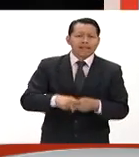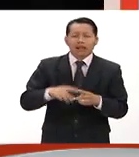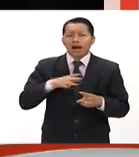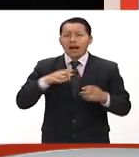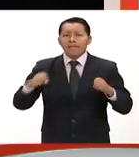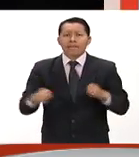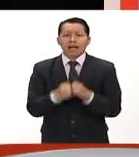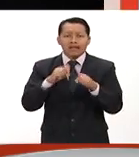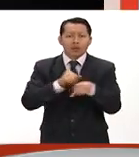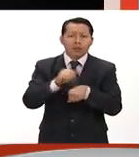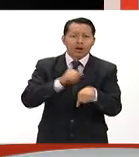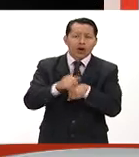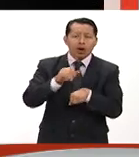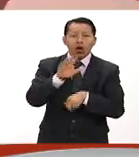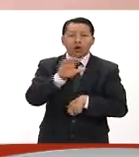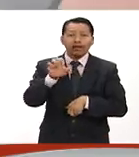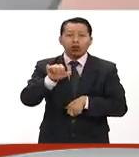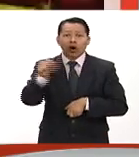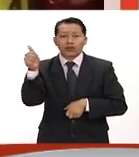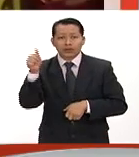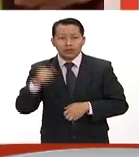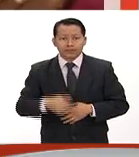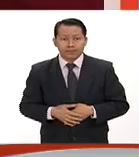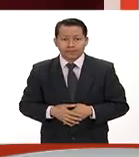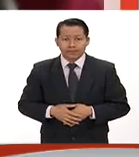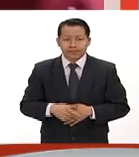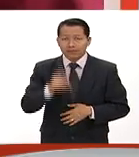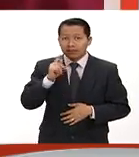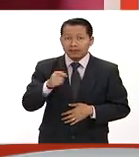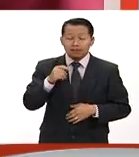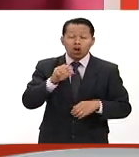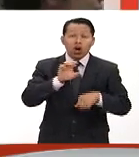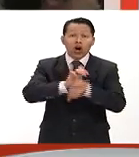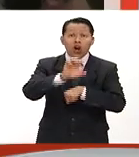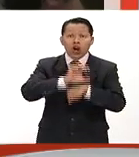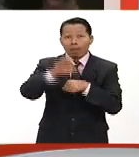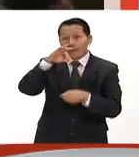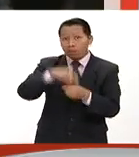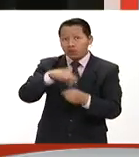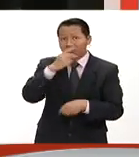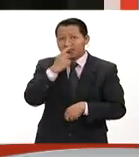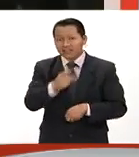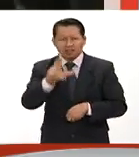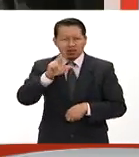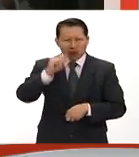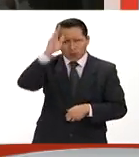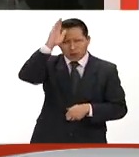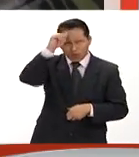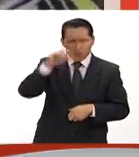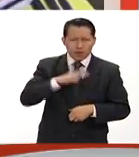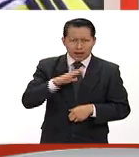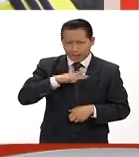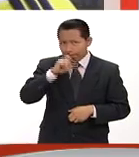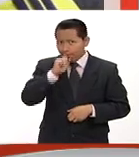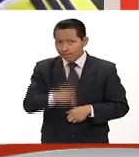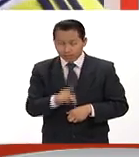emergencias 911. Los colombianos dicen no al acuerdo de paz entre las FARC y el gobierno.